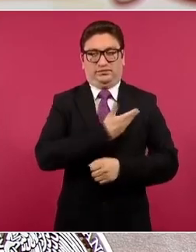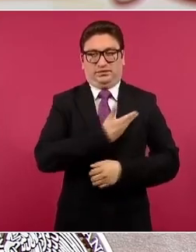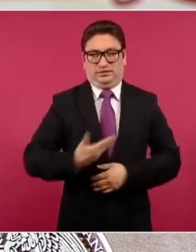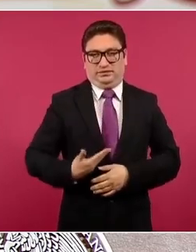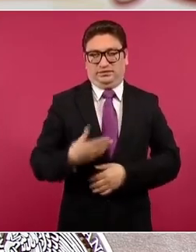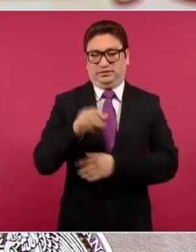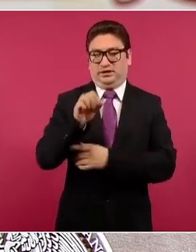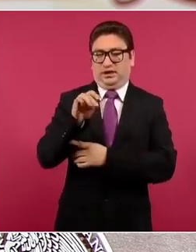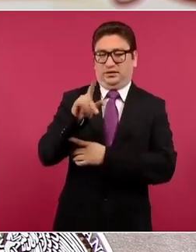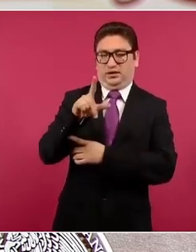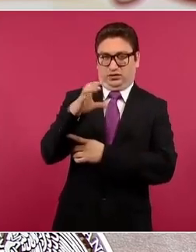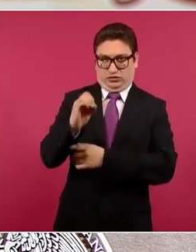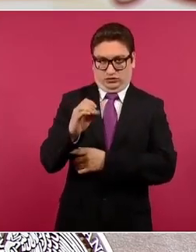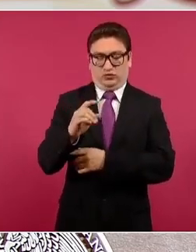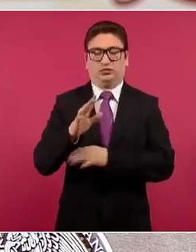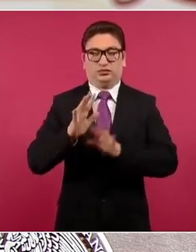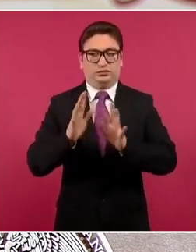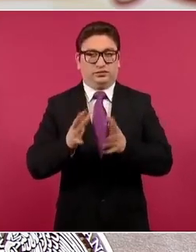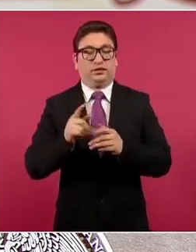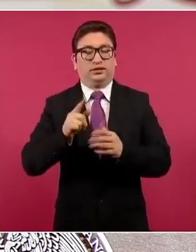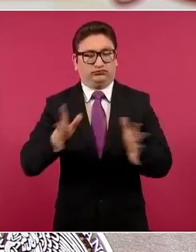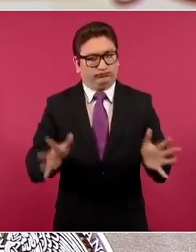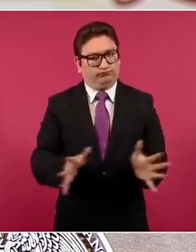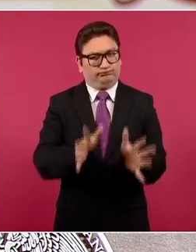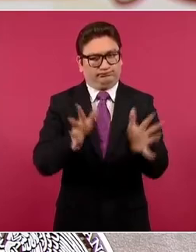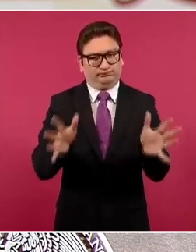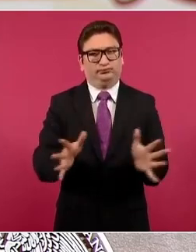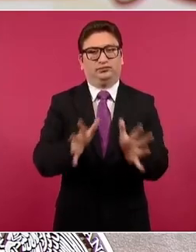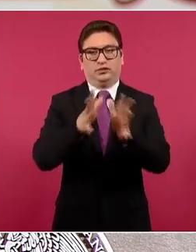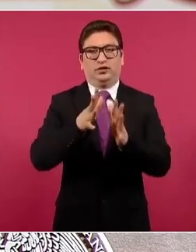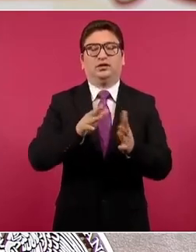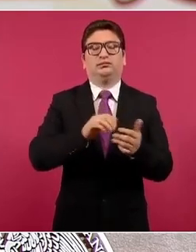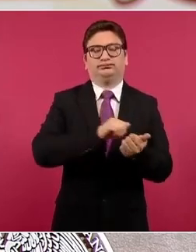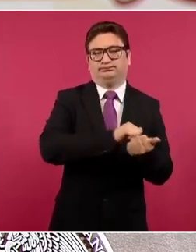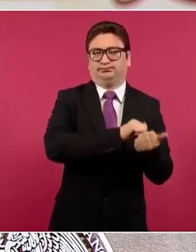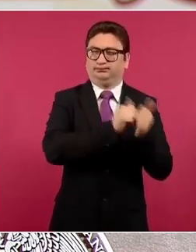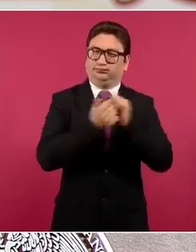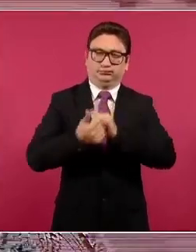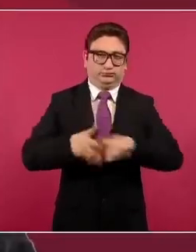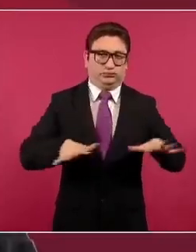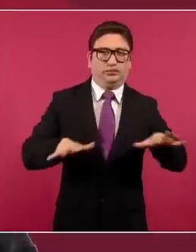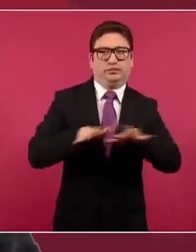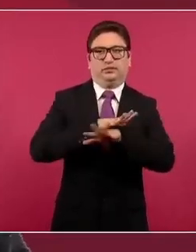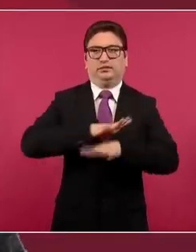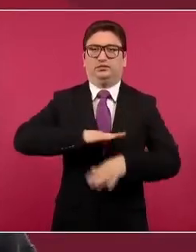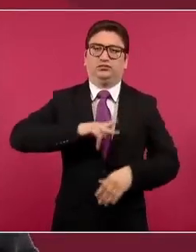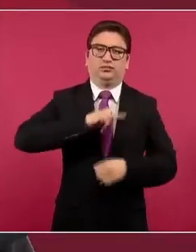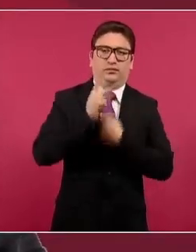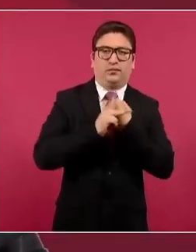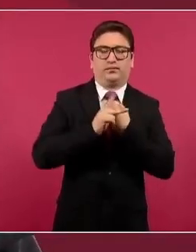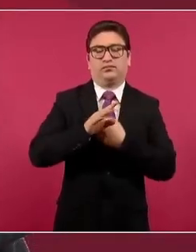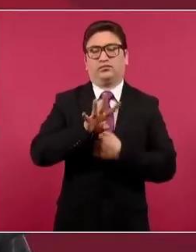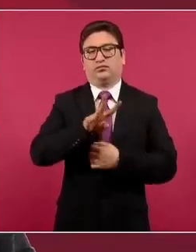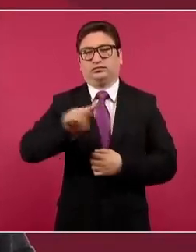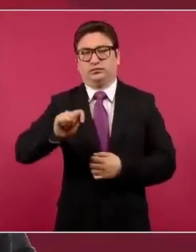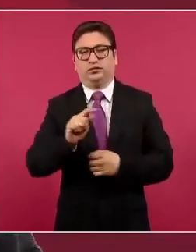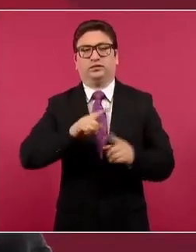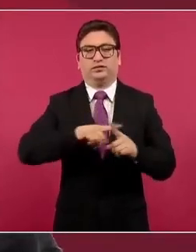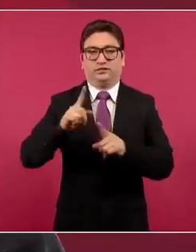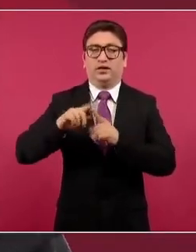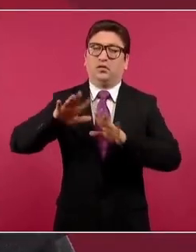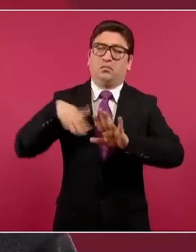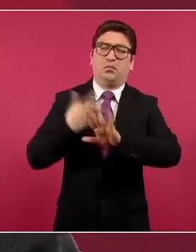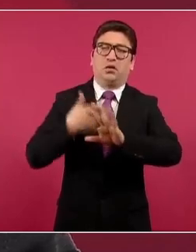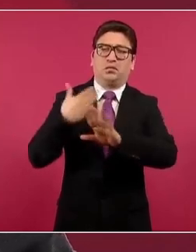Andrés Manuel López Obrador impulsando la transformación de este país, han sido cotidianos los ataques y